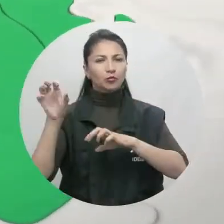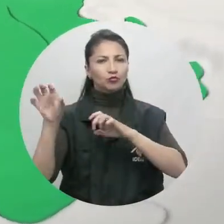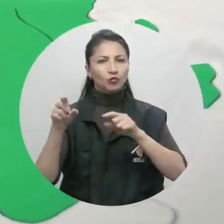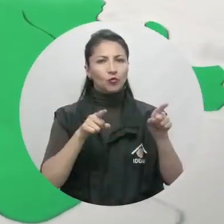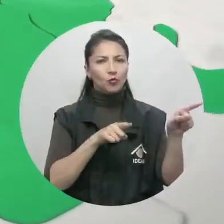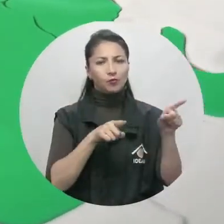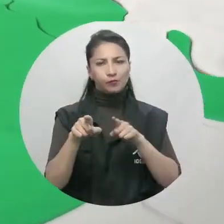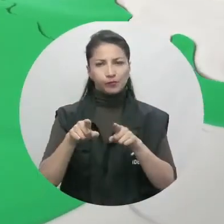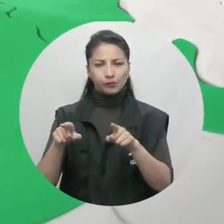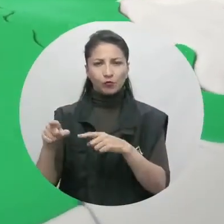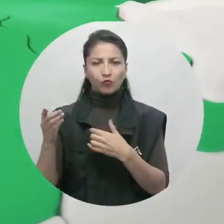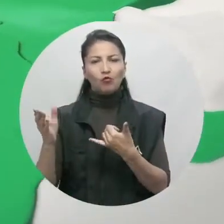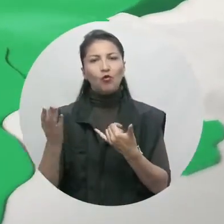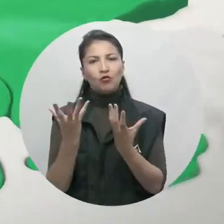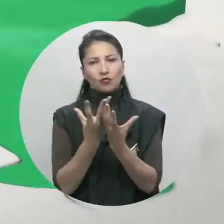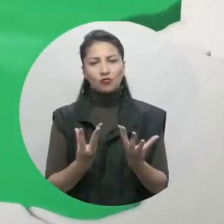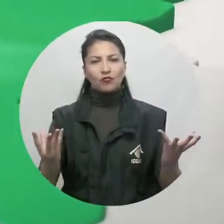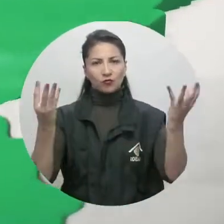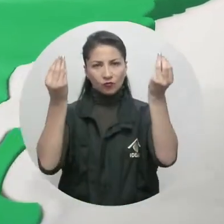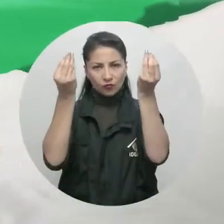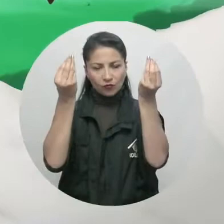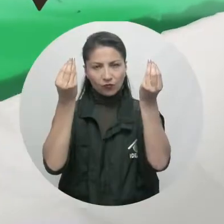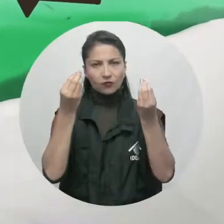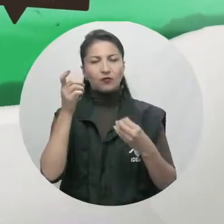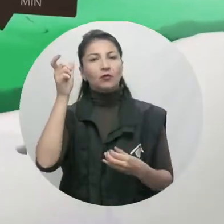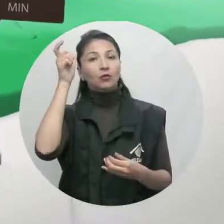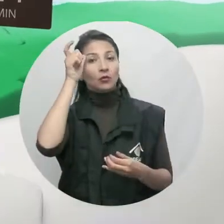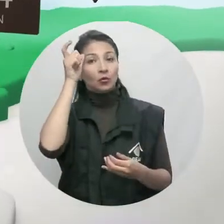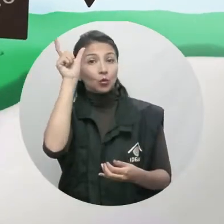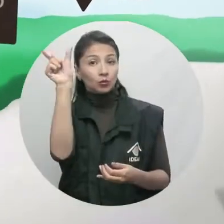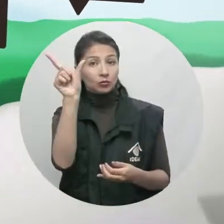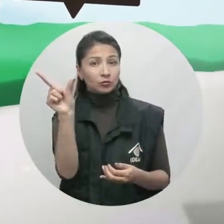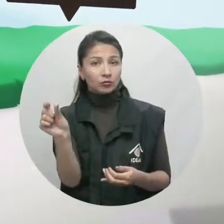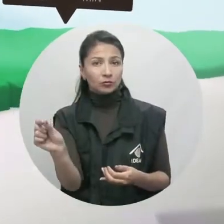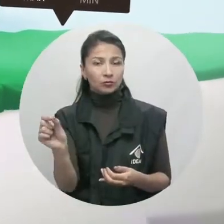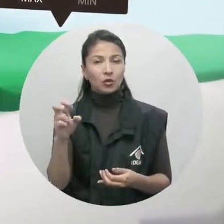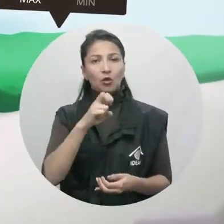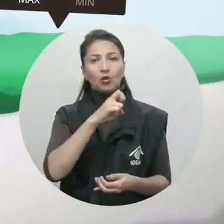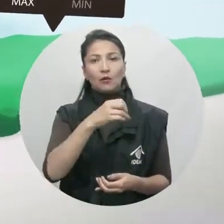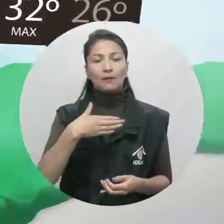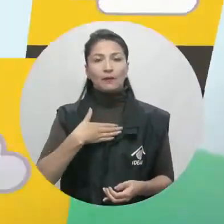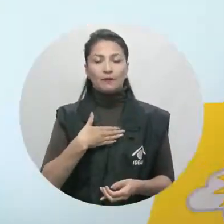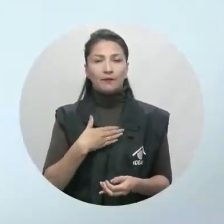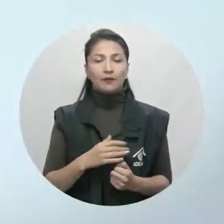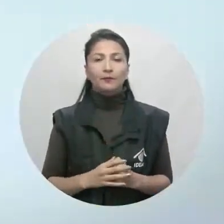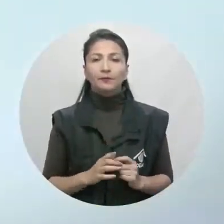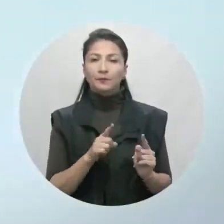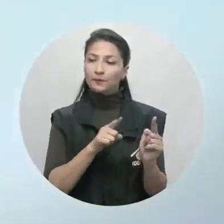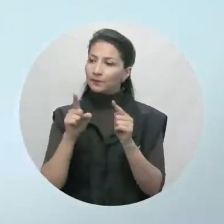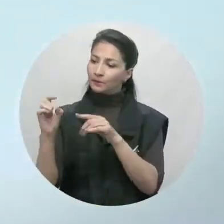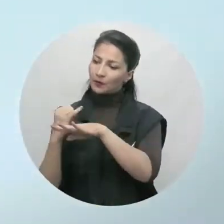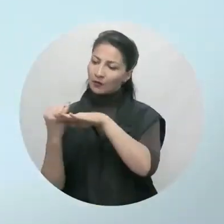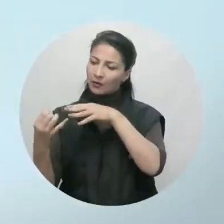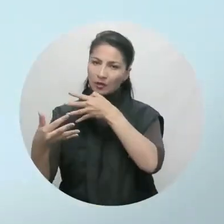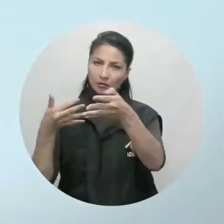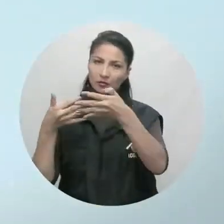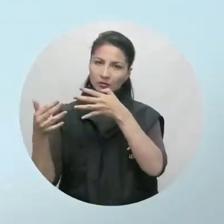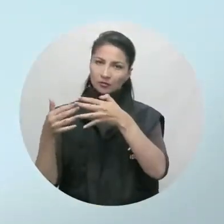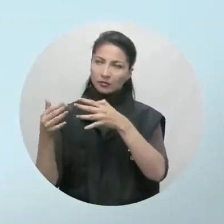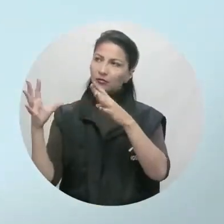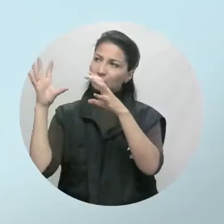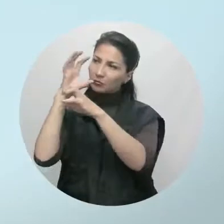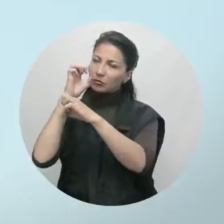mayormente cubiertos y posibilidad de lluvias, esparciéndose en el Golfo de Urabá, en sectores de Córdoba, Azucre, Norte de Bolívar.